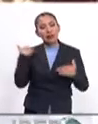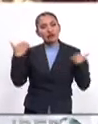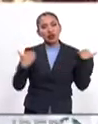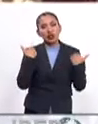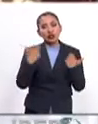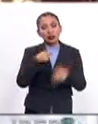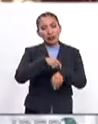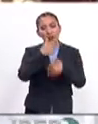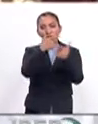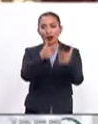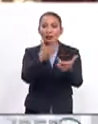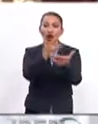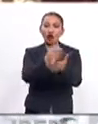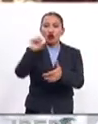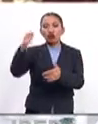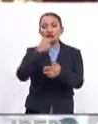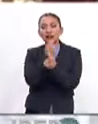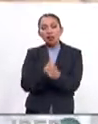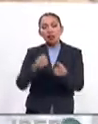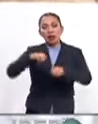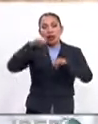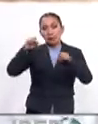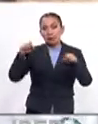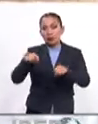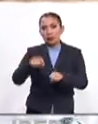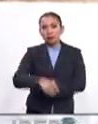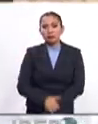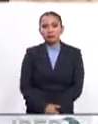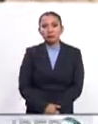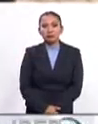disfruta su tiempo libre con otros niños de su edad.